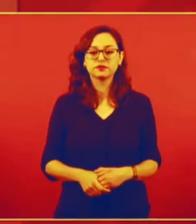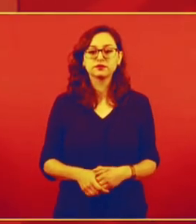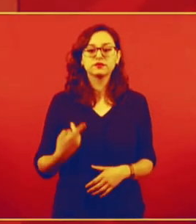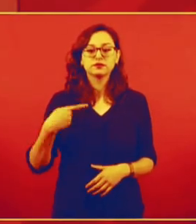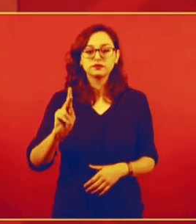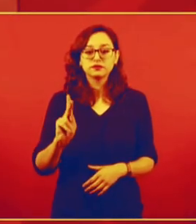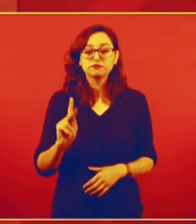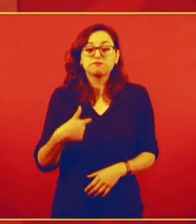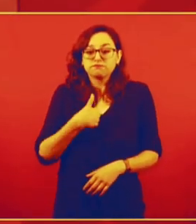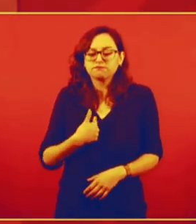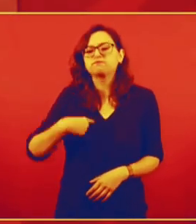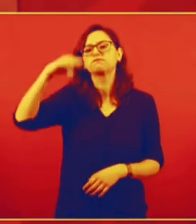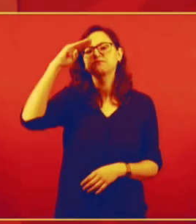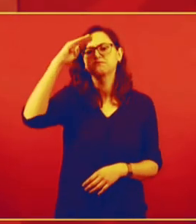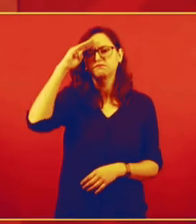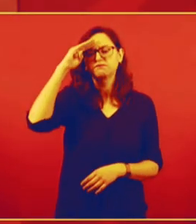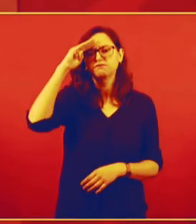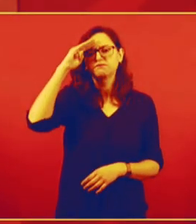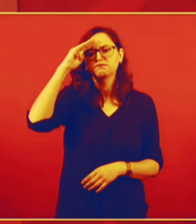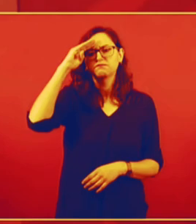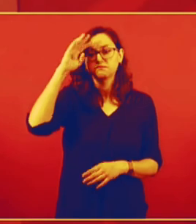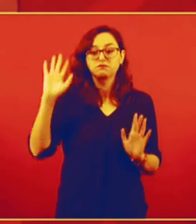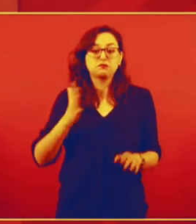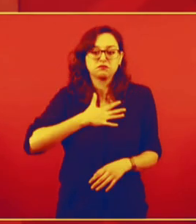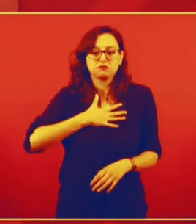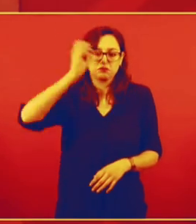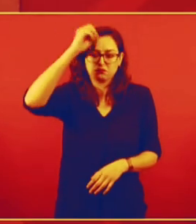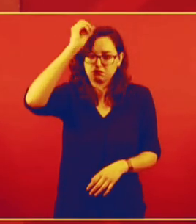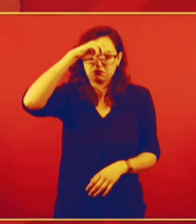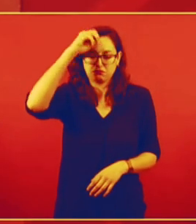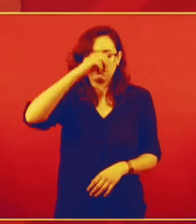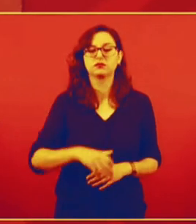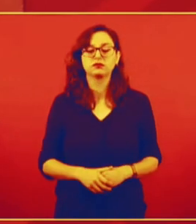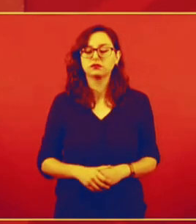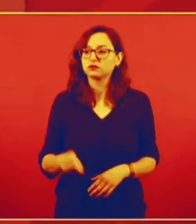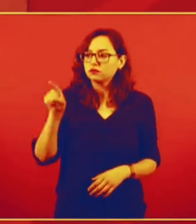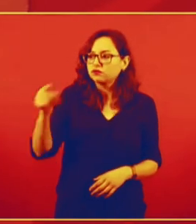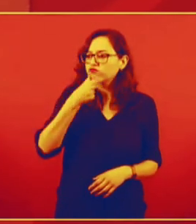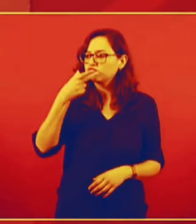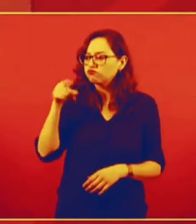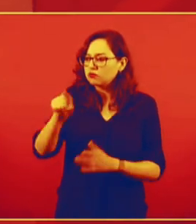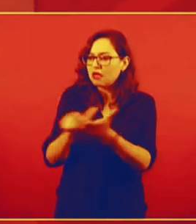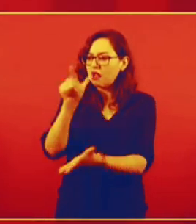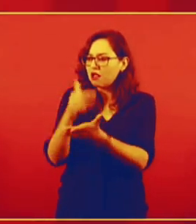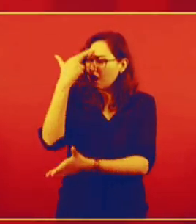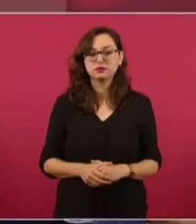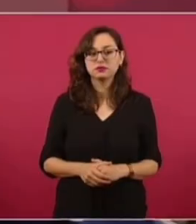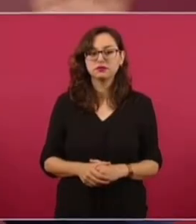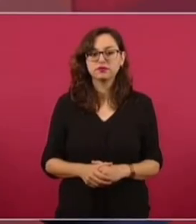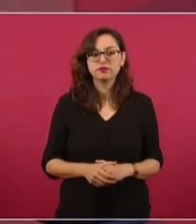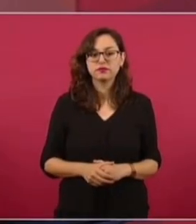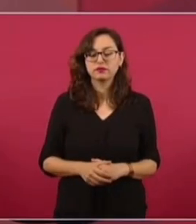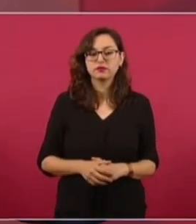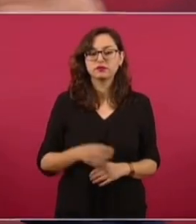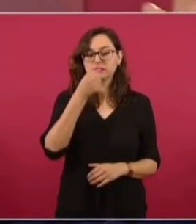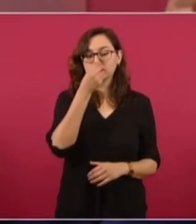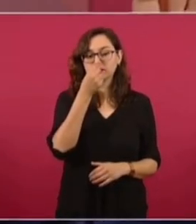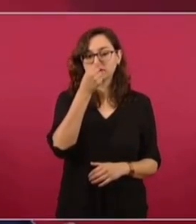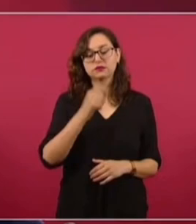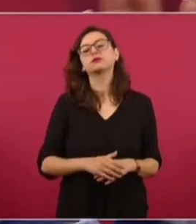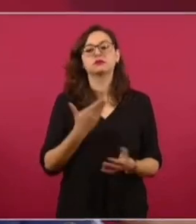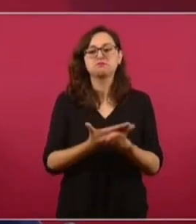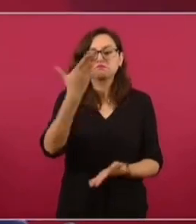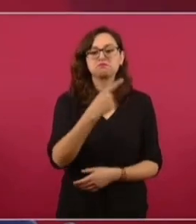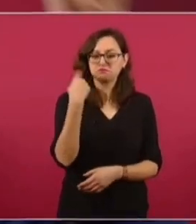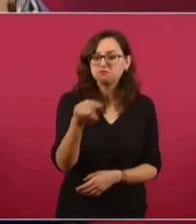más que yo considero, y ese es mi criterio, que el fiscal no ha cometido delitos graves. Se puede denunciar